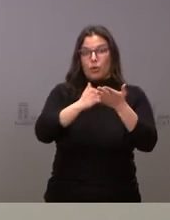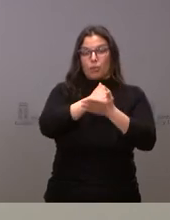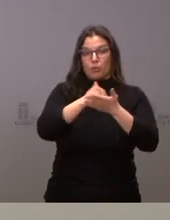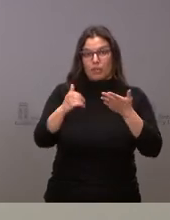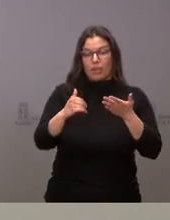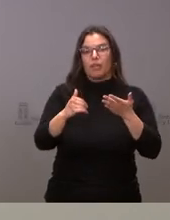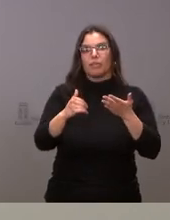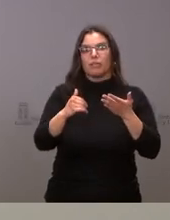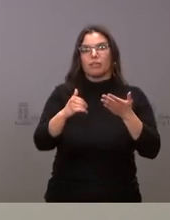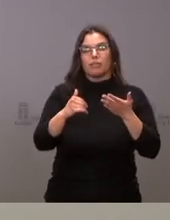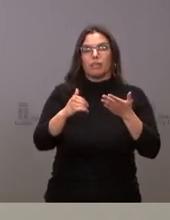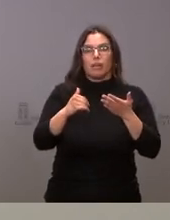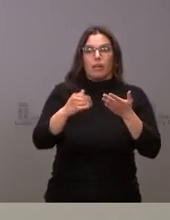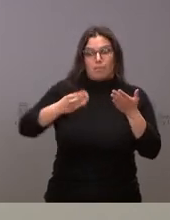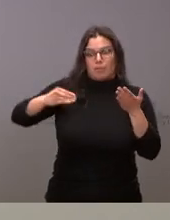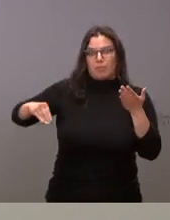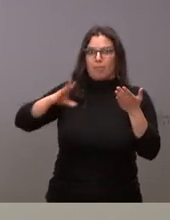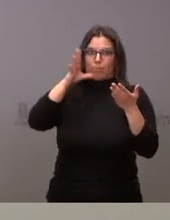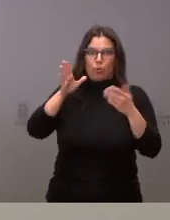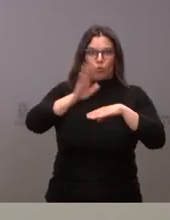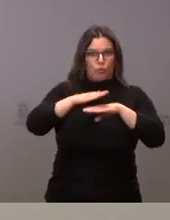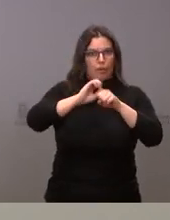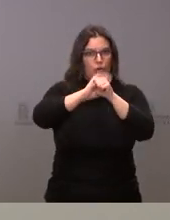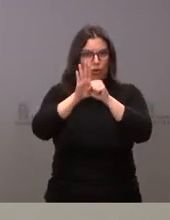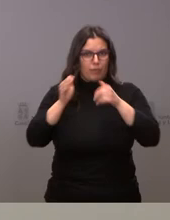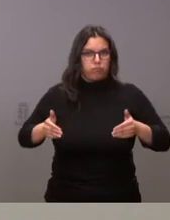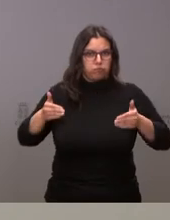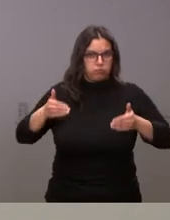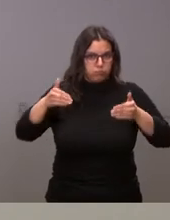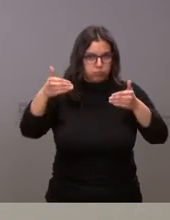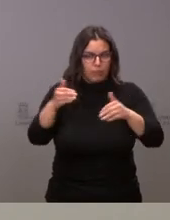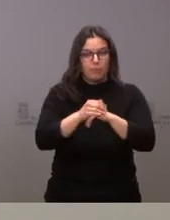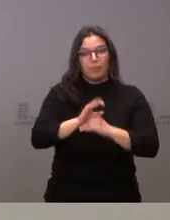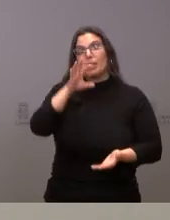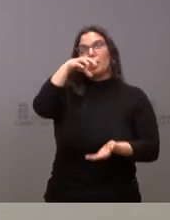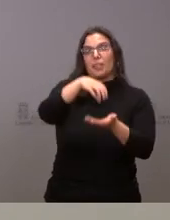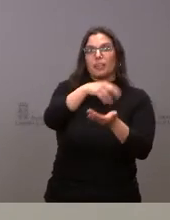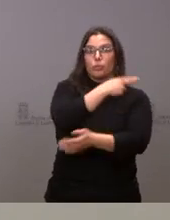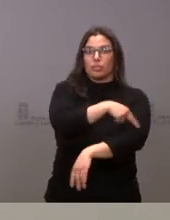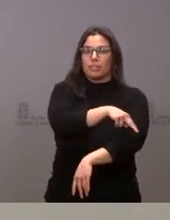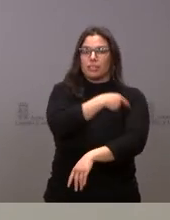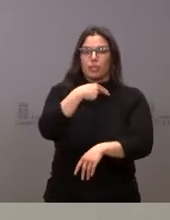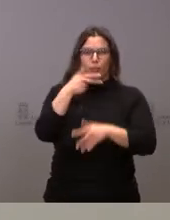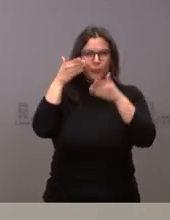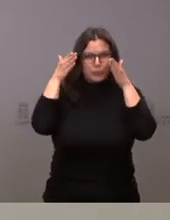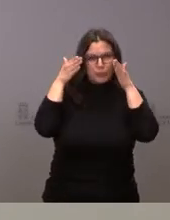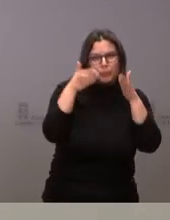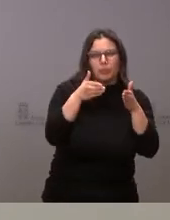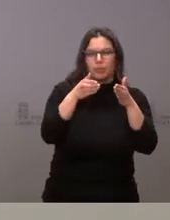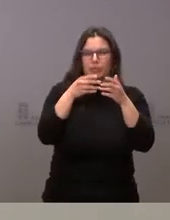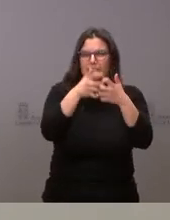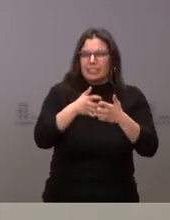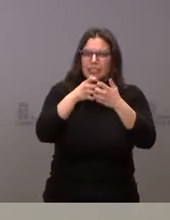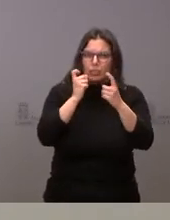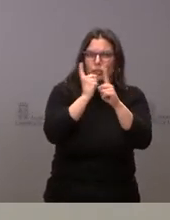crecido fundamentalmente como consecuencia de la pandemia los centros sanitarios han estado muy centrados en la lucha contra la pandemia incluso